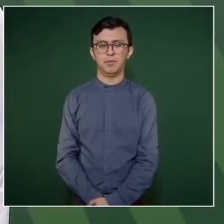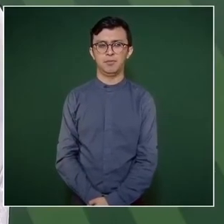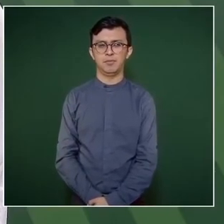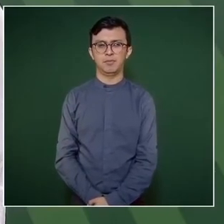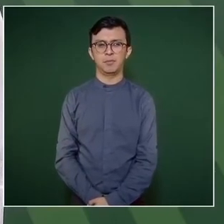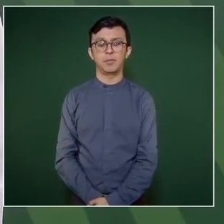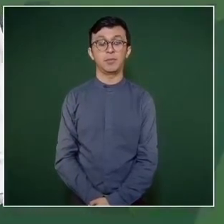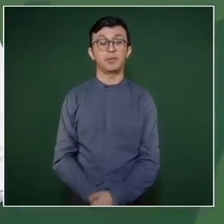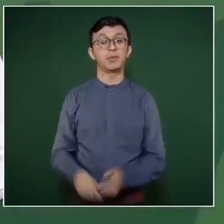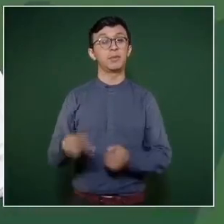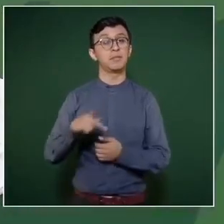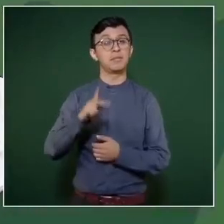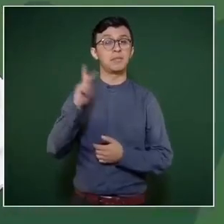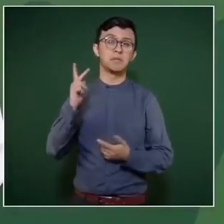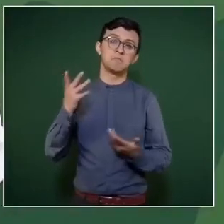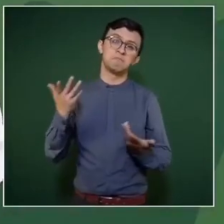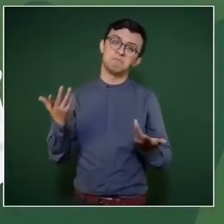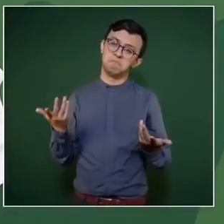pero pues